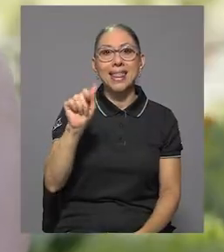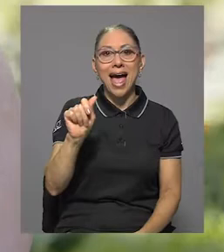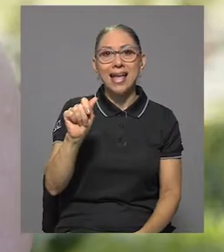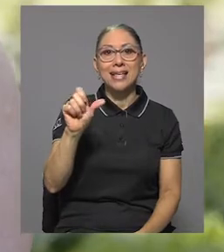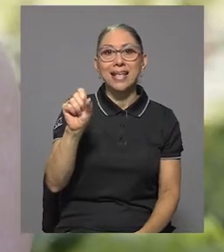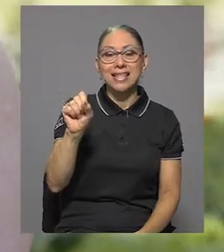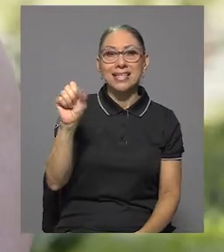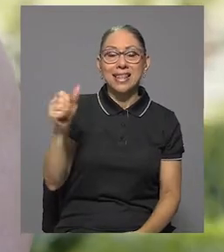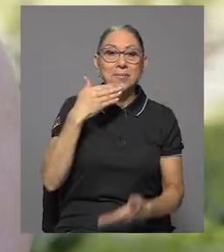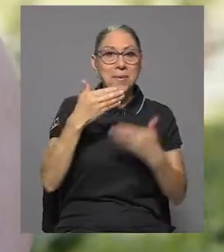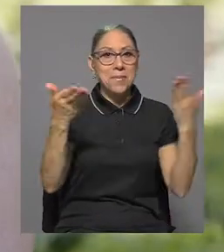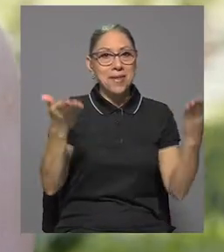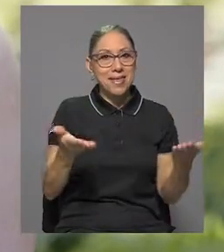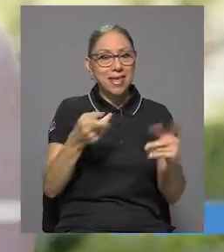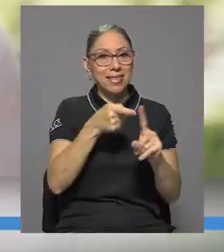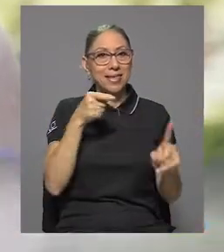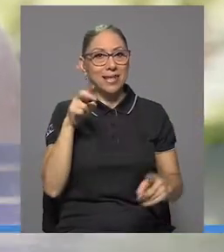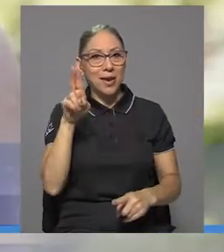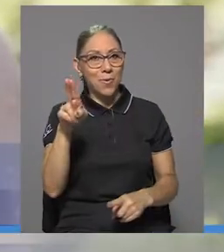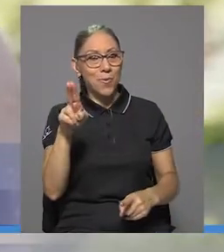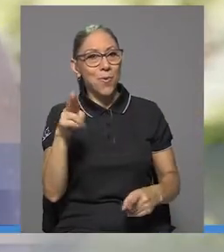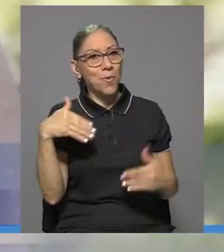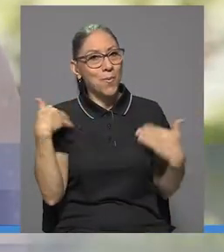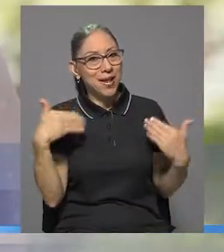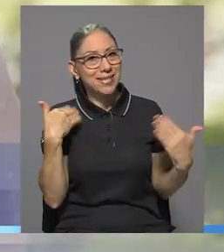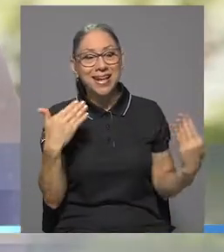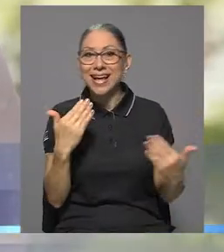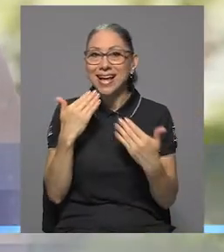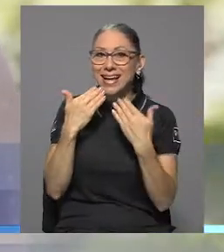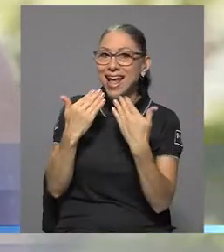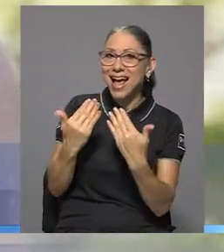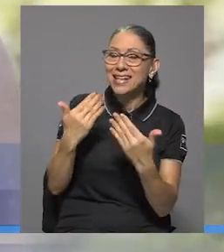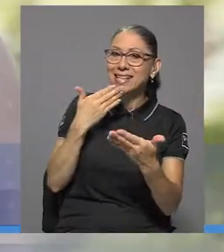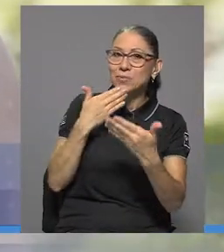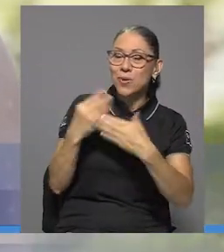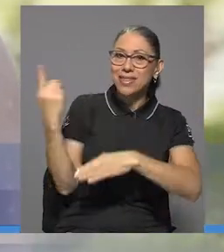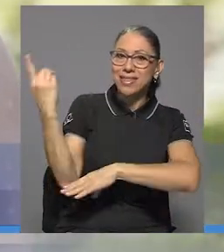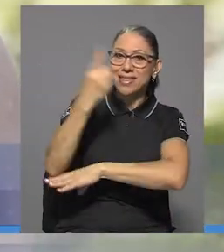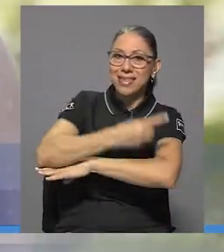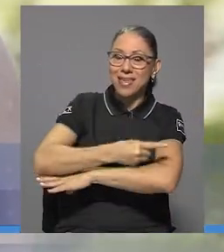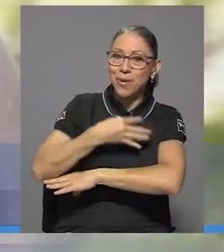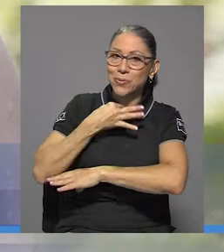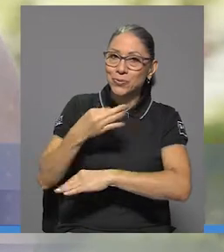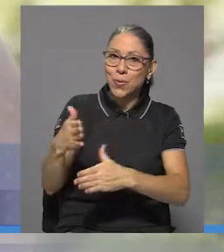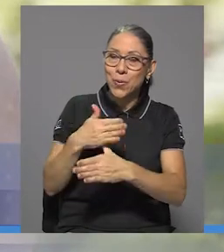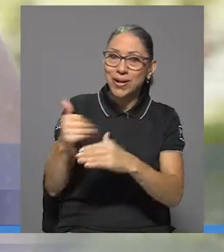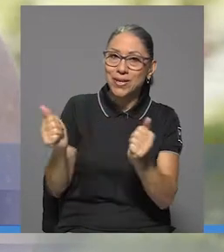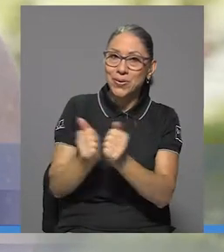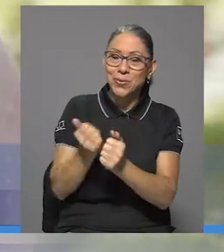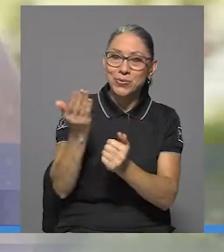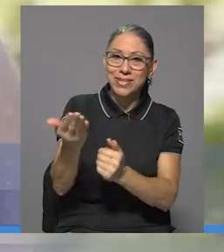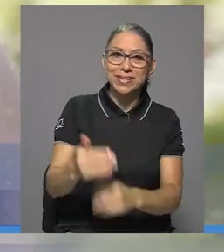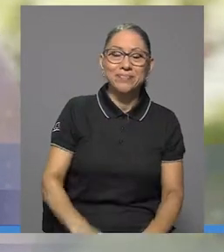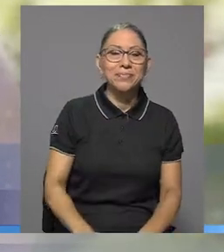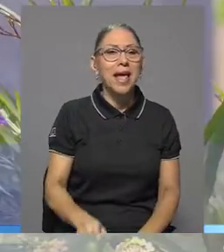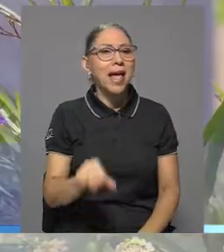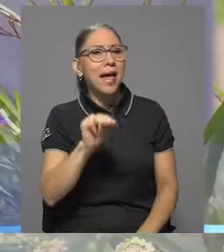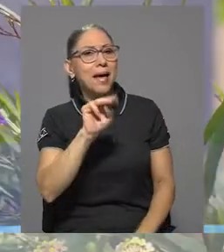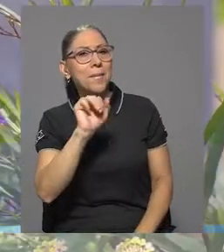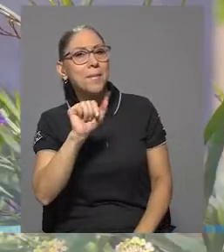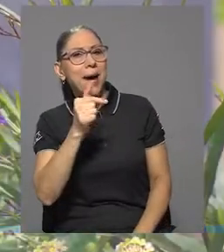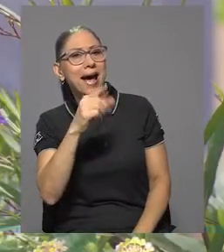Magda, bienvenida a Desde la U, un placer tenerla por acá. Muchas gracias María, buen día, es un gusto para mí compartir con usted siempre.